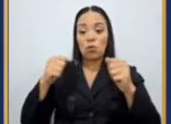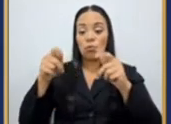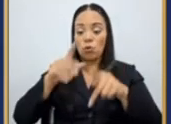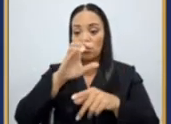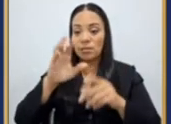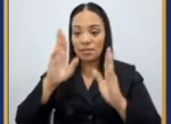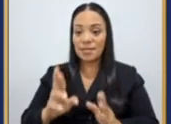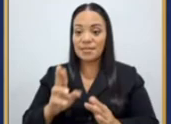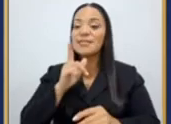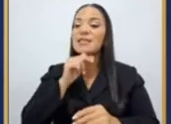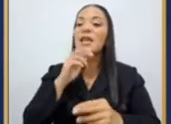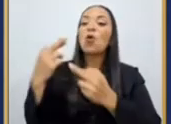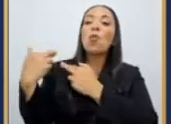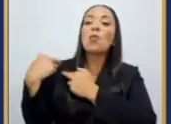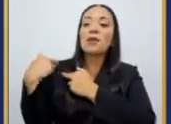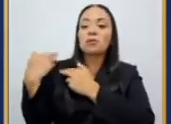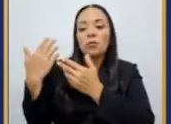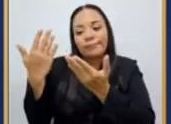obligación de gobierno.